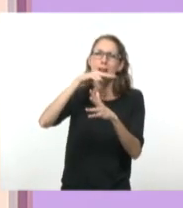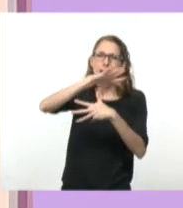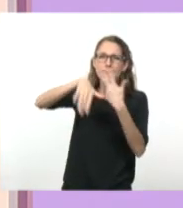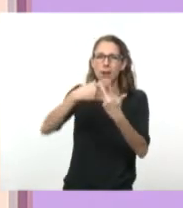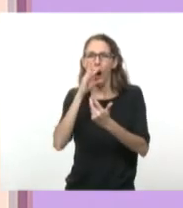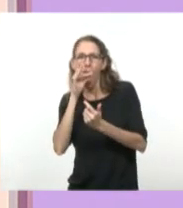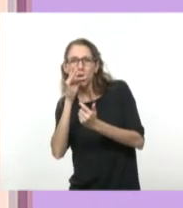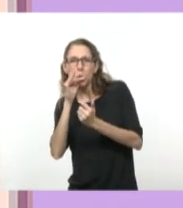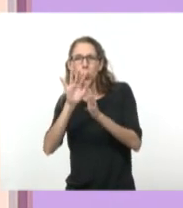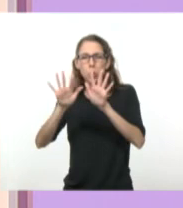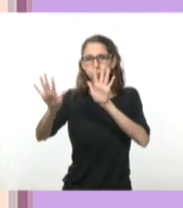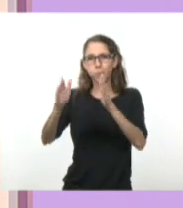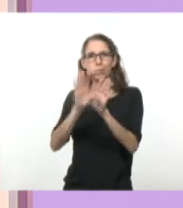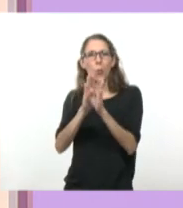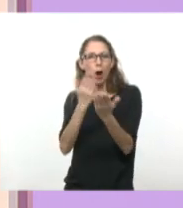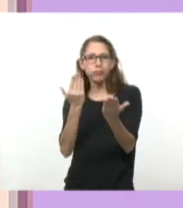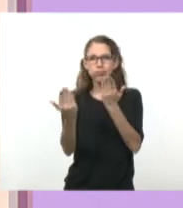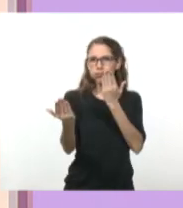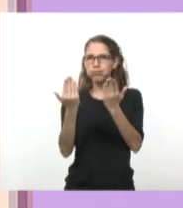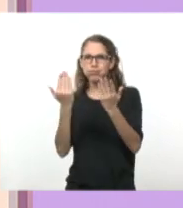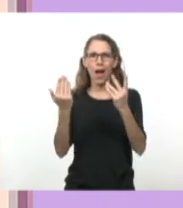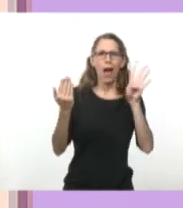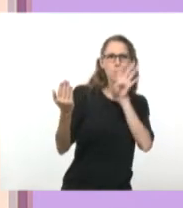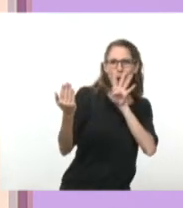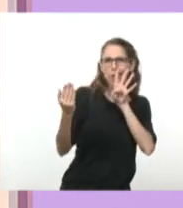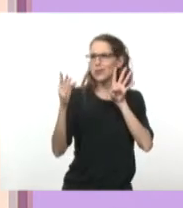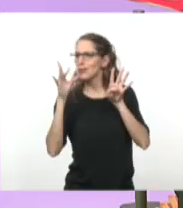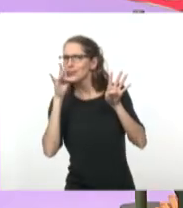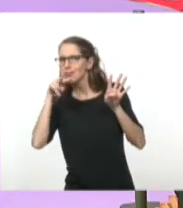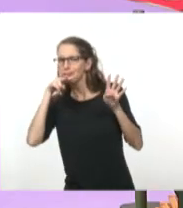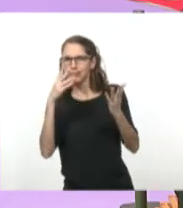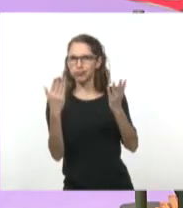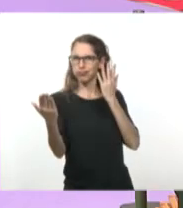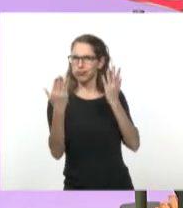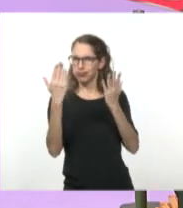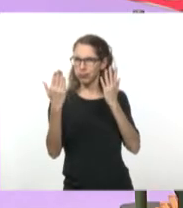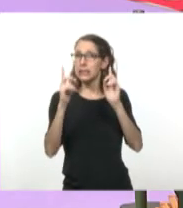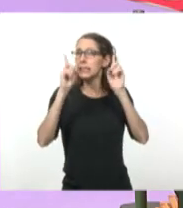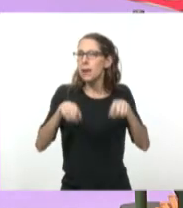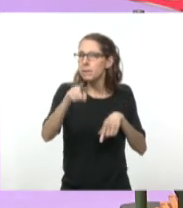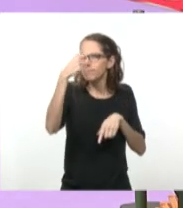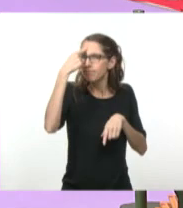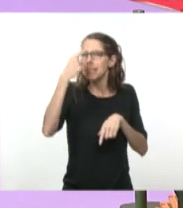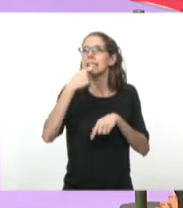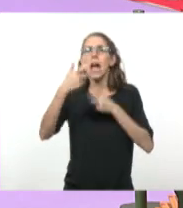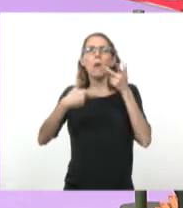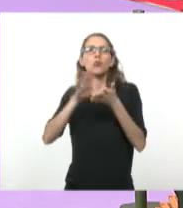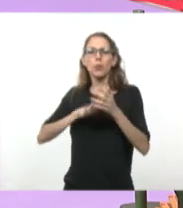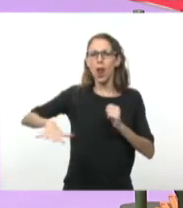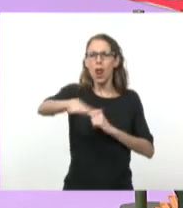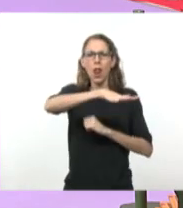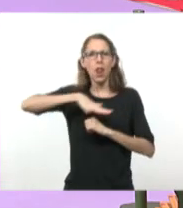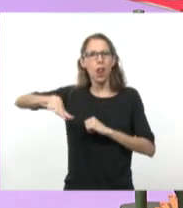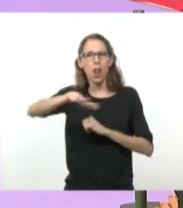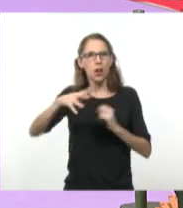un contraste. Y fíjate que si pensáramos en esta cuestión que decíamos antes de la topología del territorio a recorrer, acá